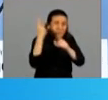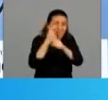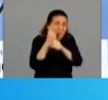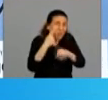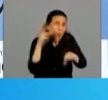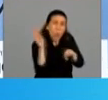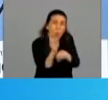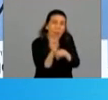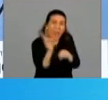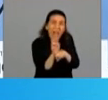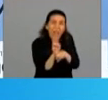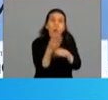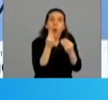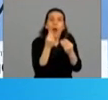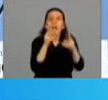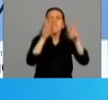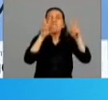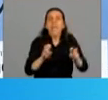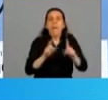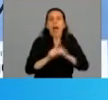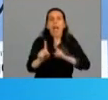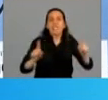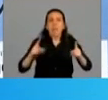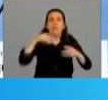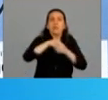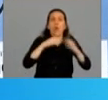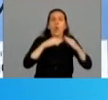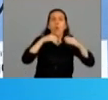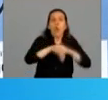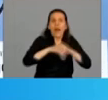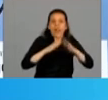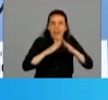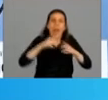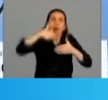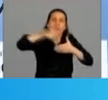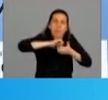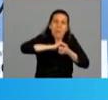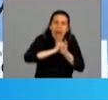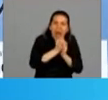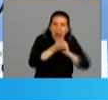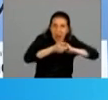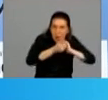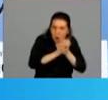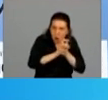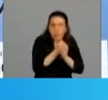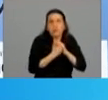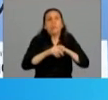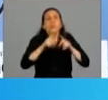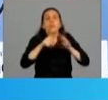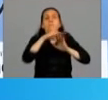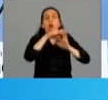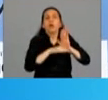cuidado hoy es la barrera sanitaria, los cuidados personales y los protocolos para cada una de las actividades.